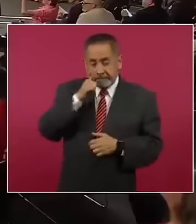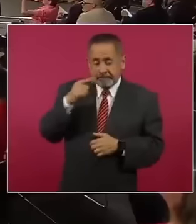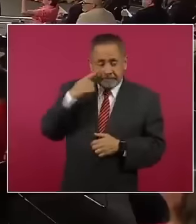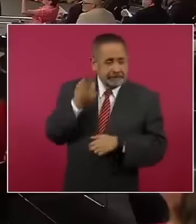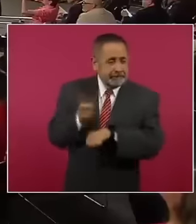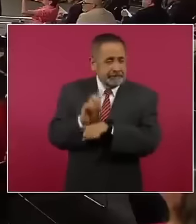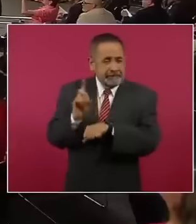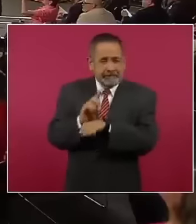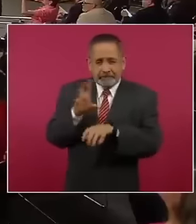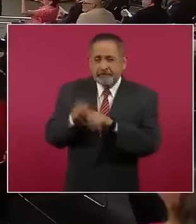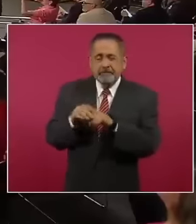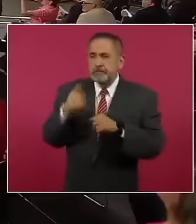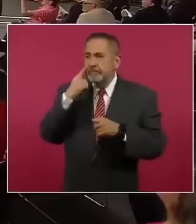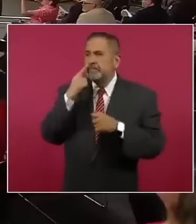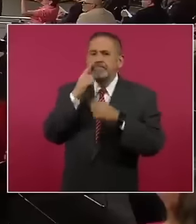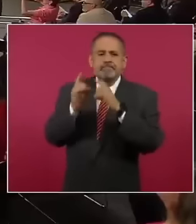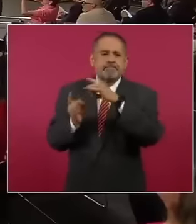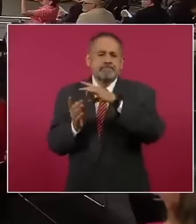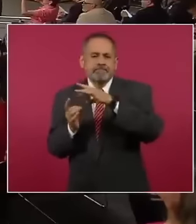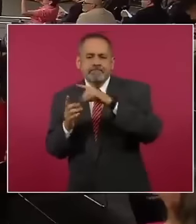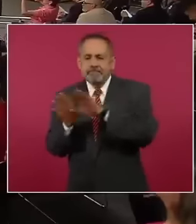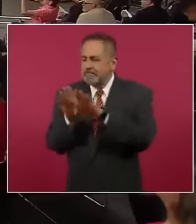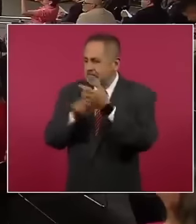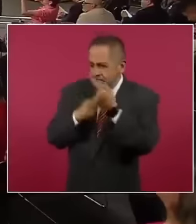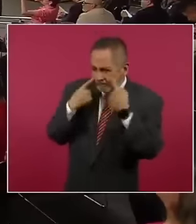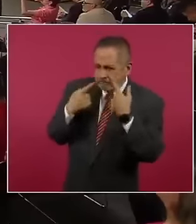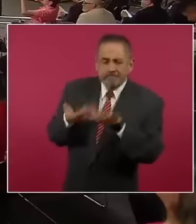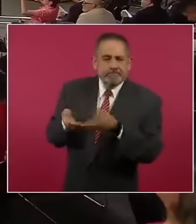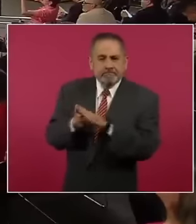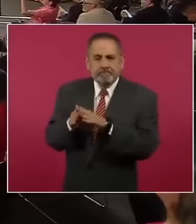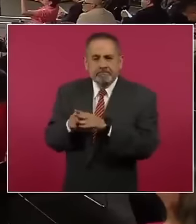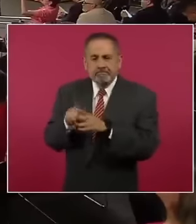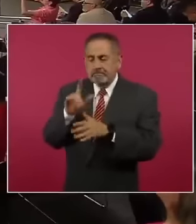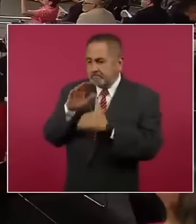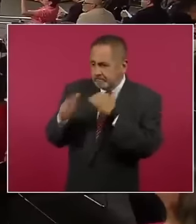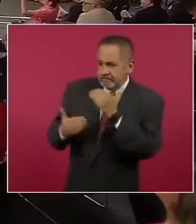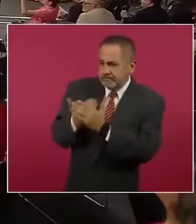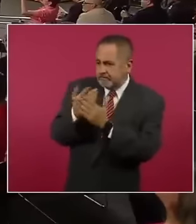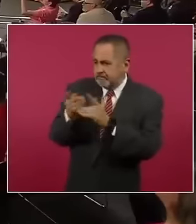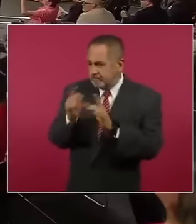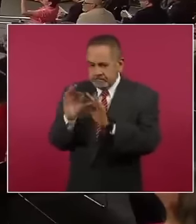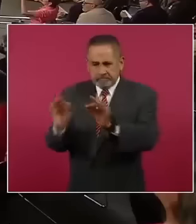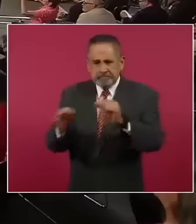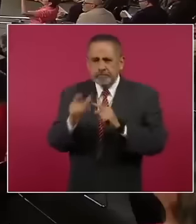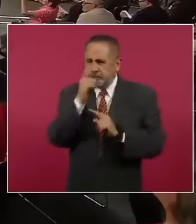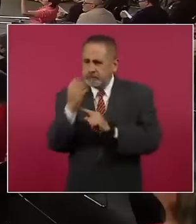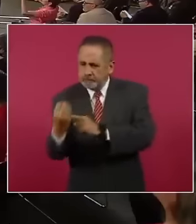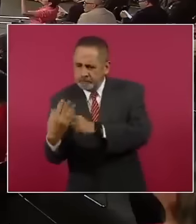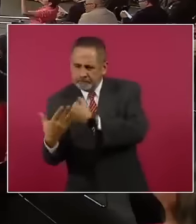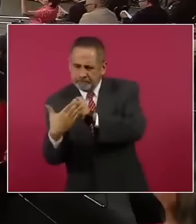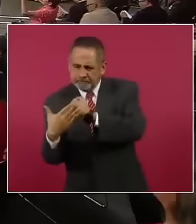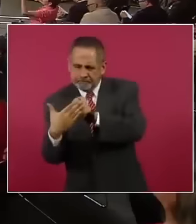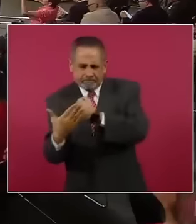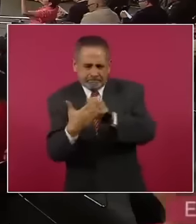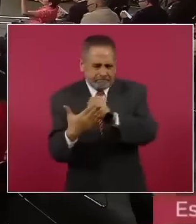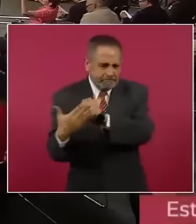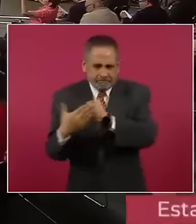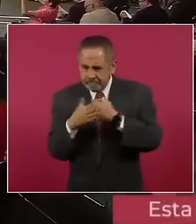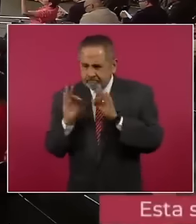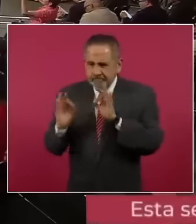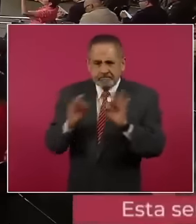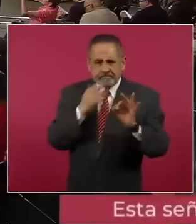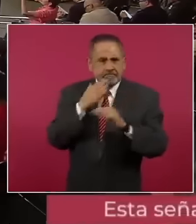todos los distintos sensores nos van diciendo cómo amanece, si le duele algo, por dónde debemos